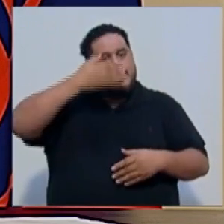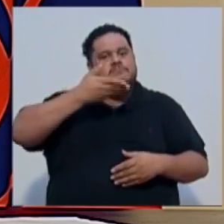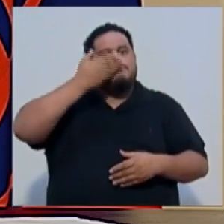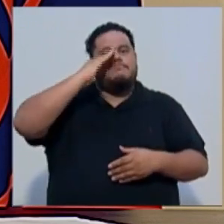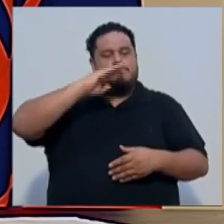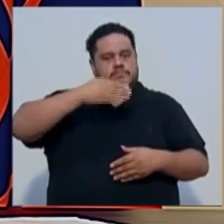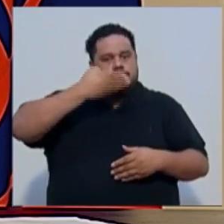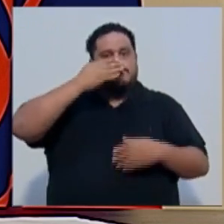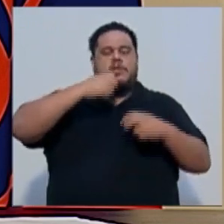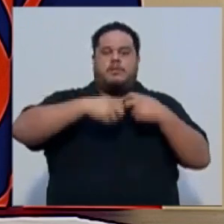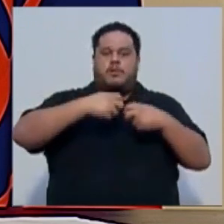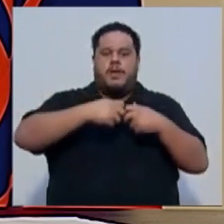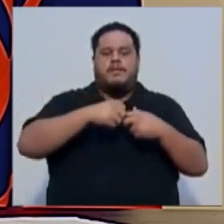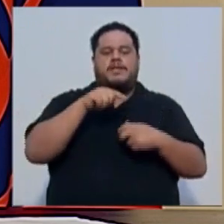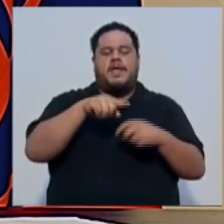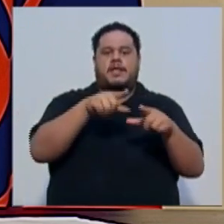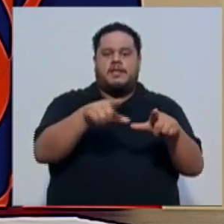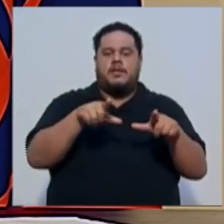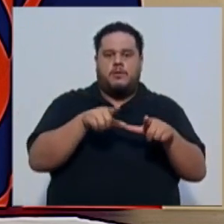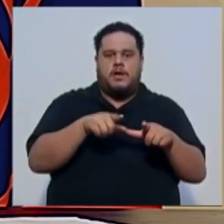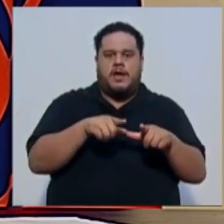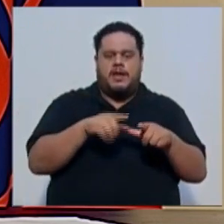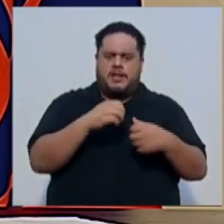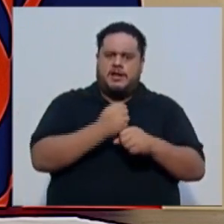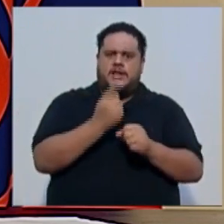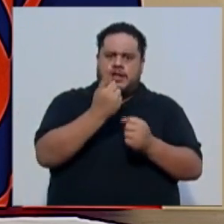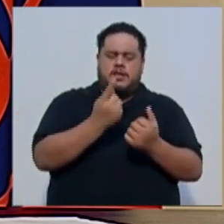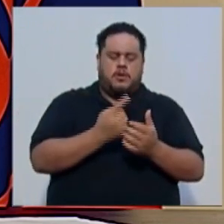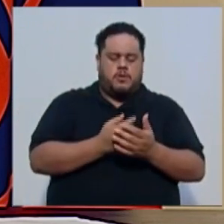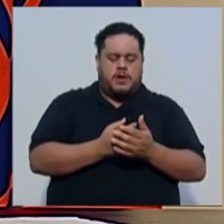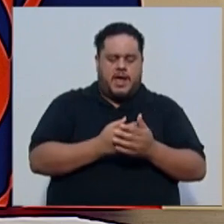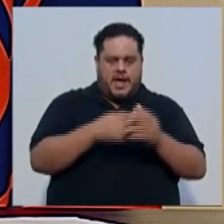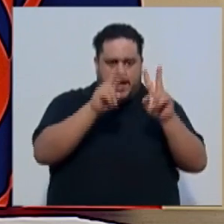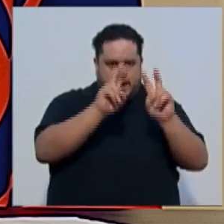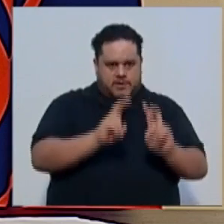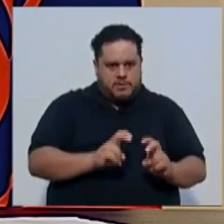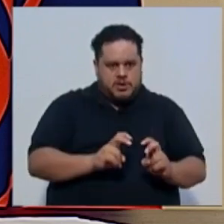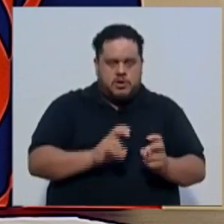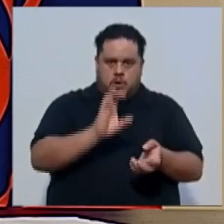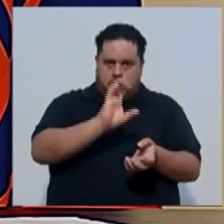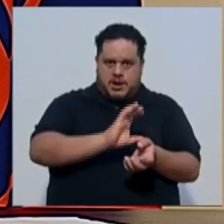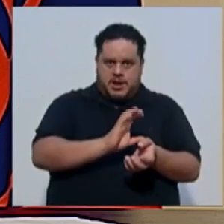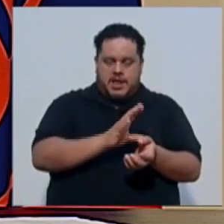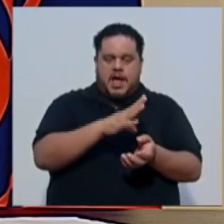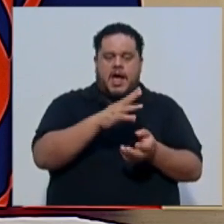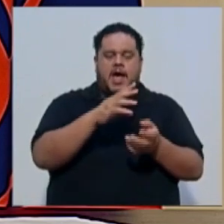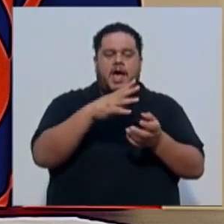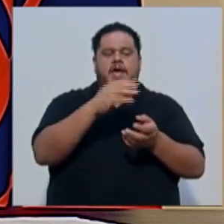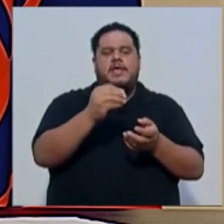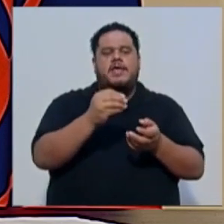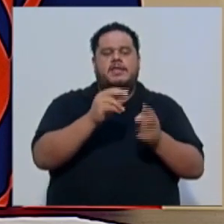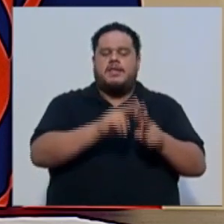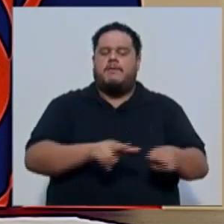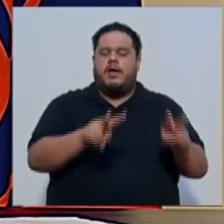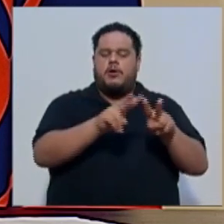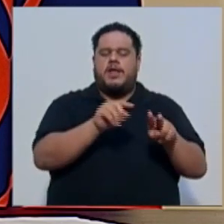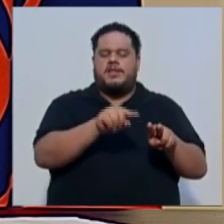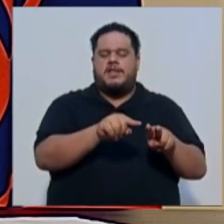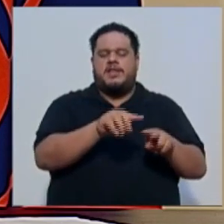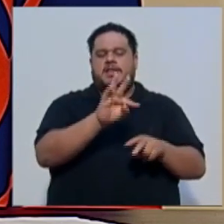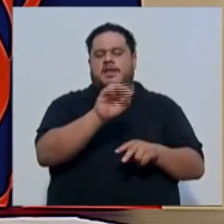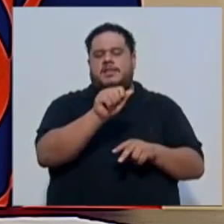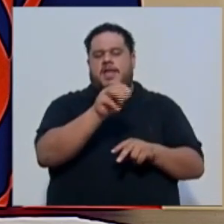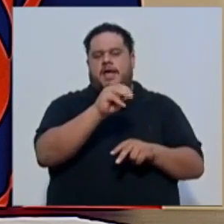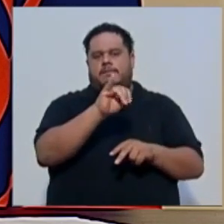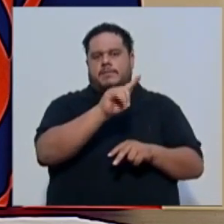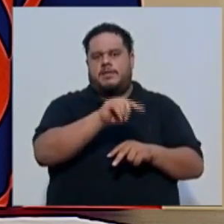En este lugar se les hace una revisión clínica y se valora si el paciente tiene que ser tamizado